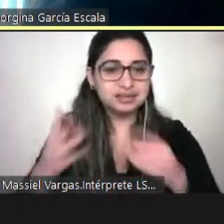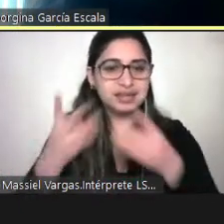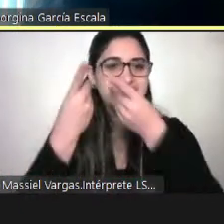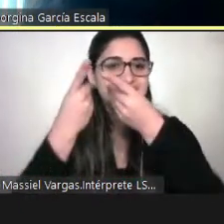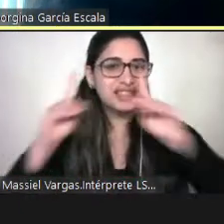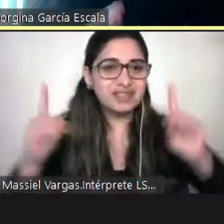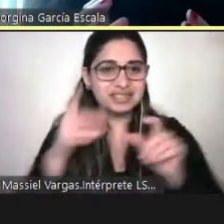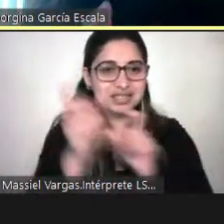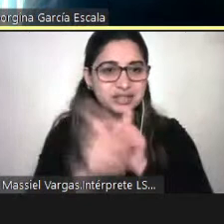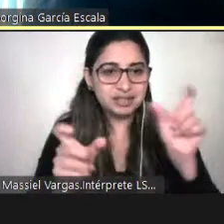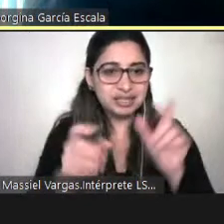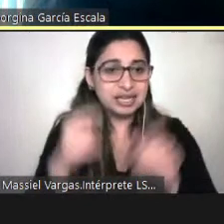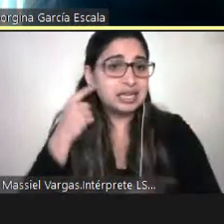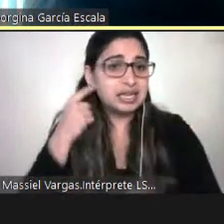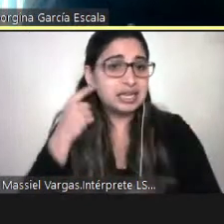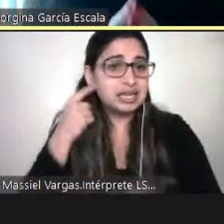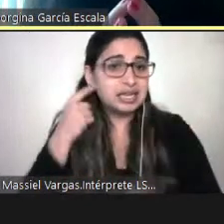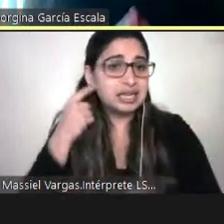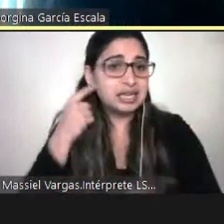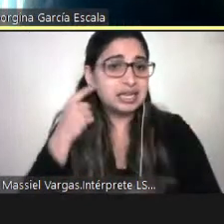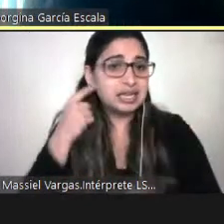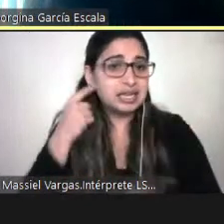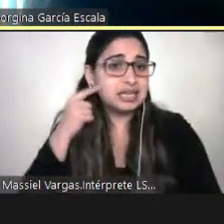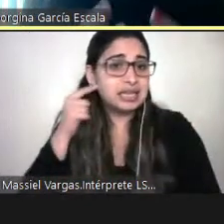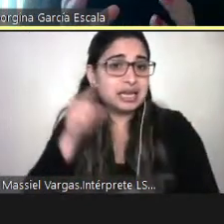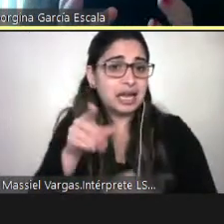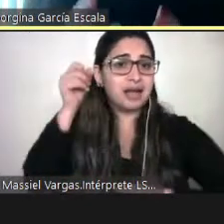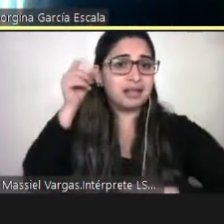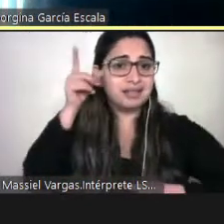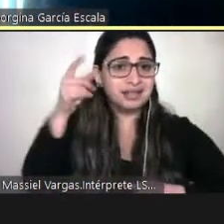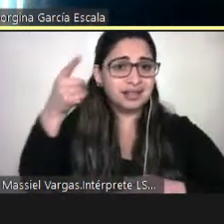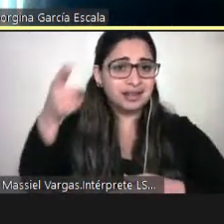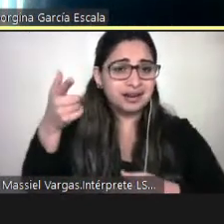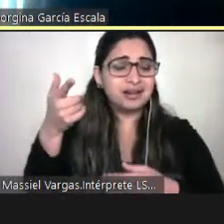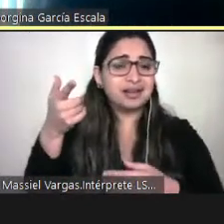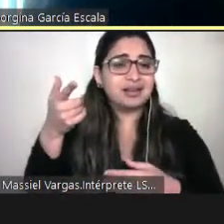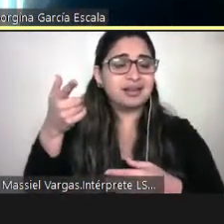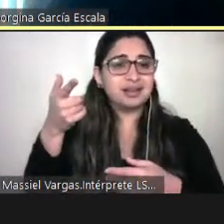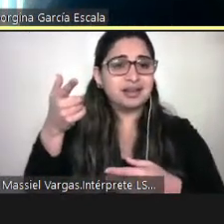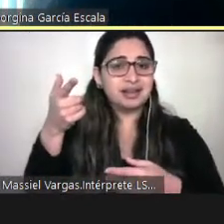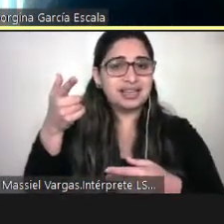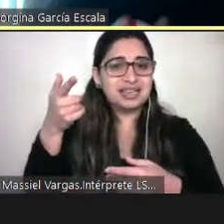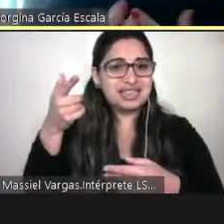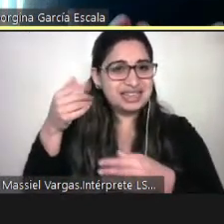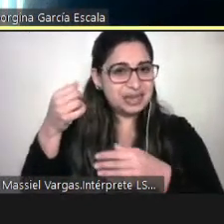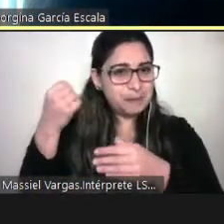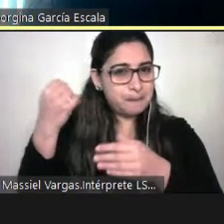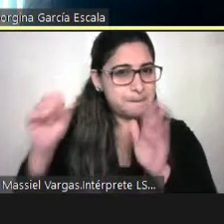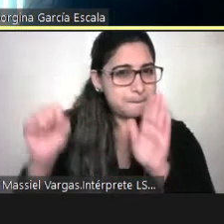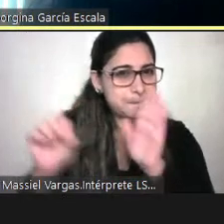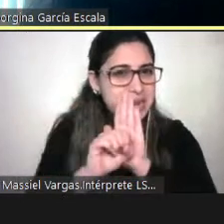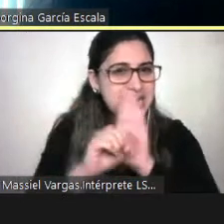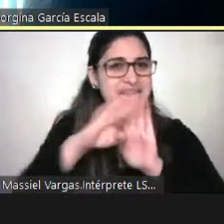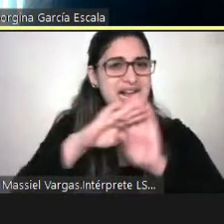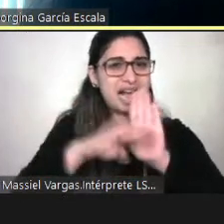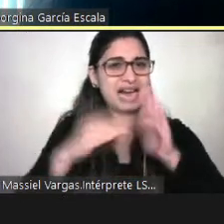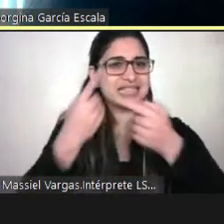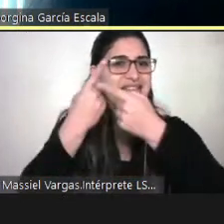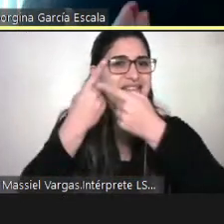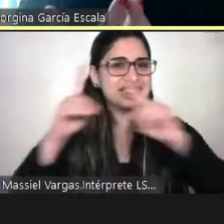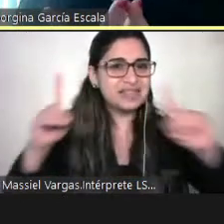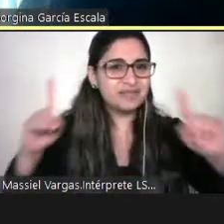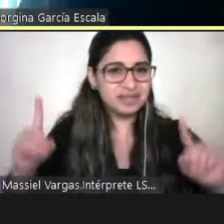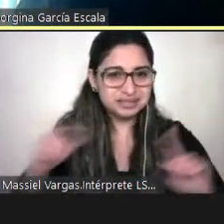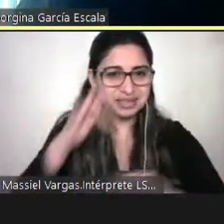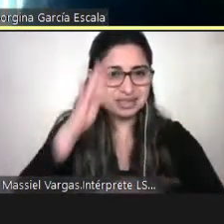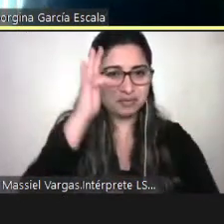discapacidad a reconocer, valorar, dignificar esta diversidad funcional porque